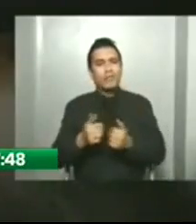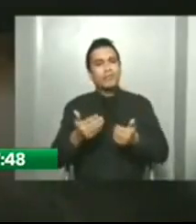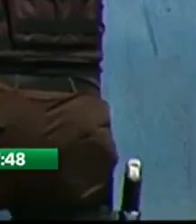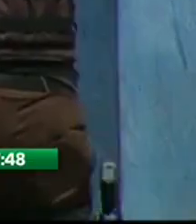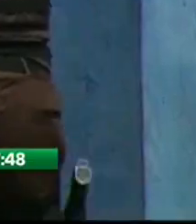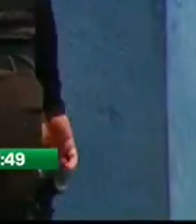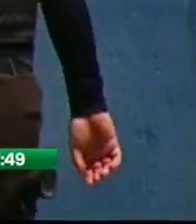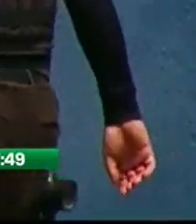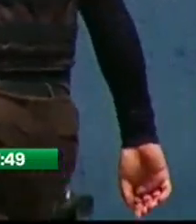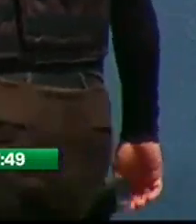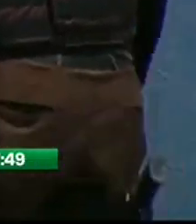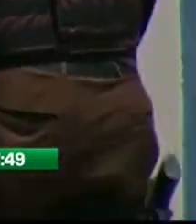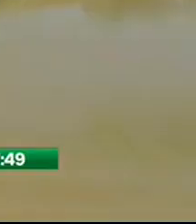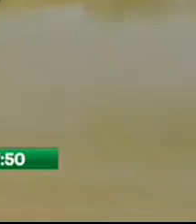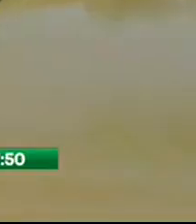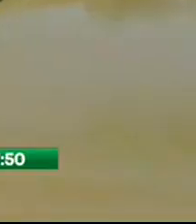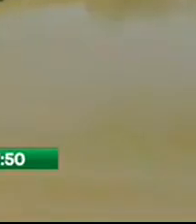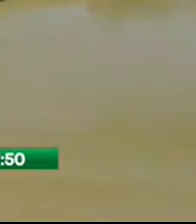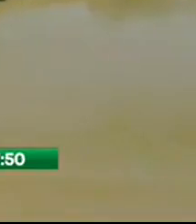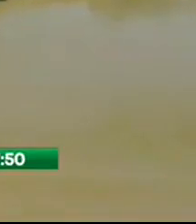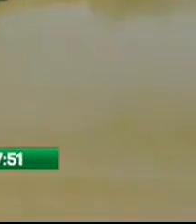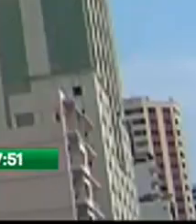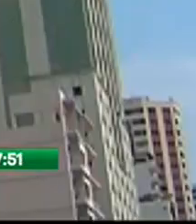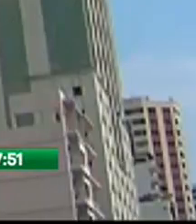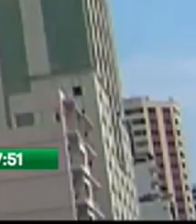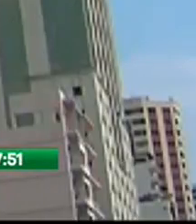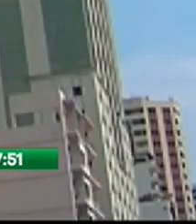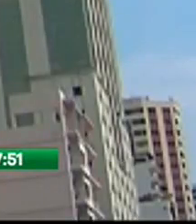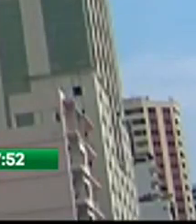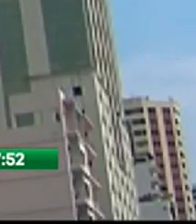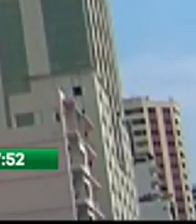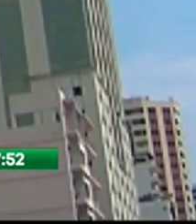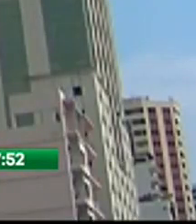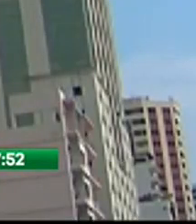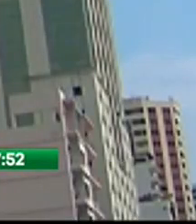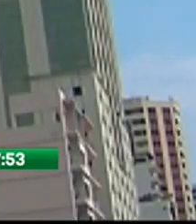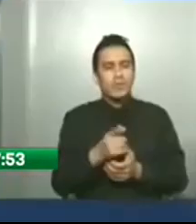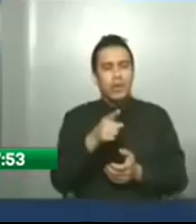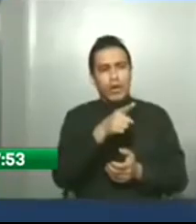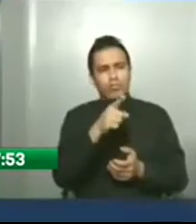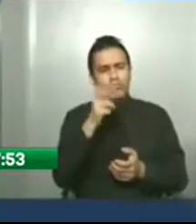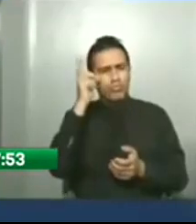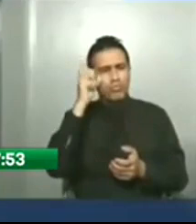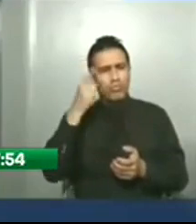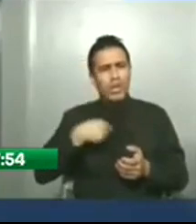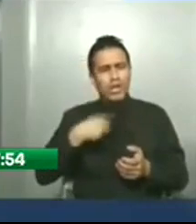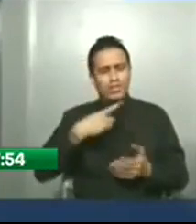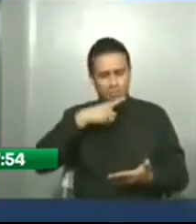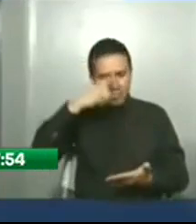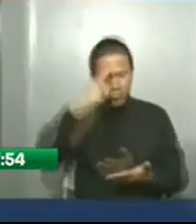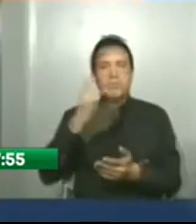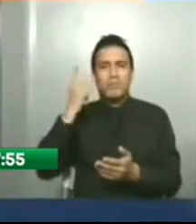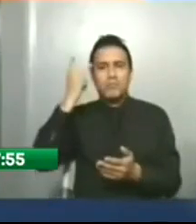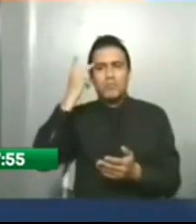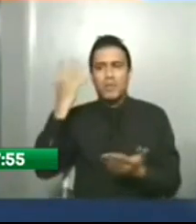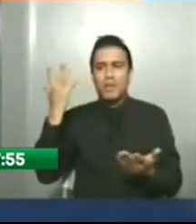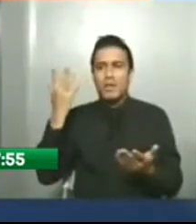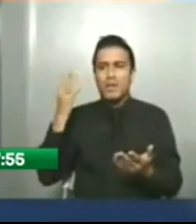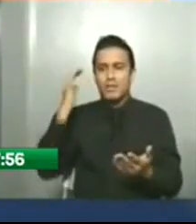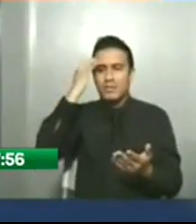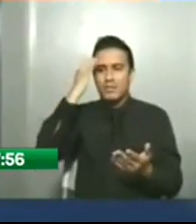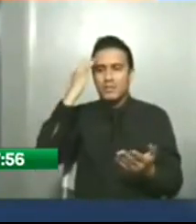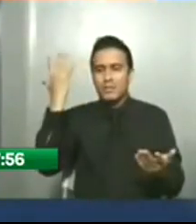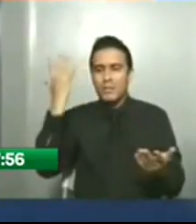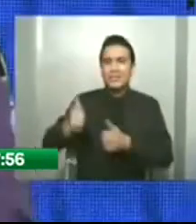referentes a la seguridad, medio ambiente, la administración del gobierno provincial y entre otros, fueron dos grupos que expusieron sus